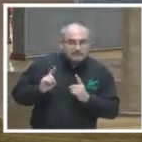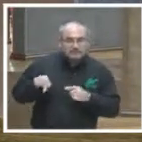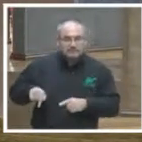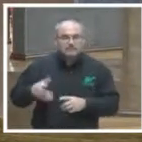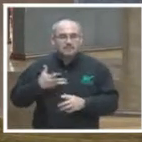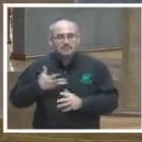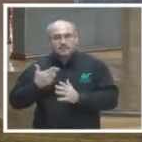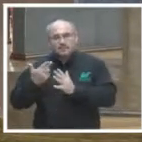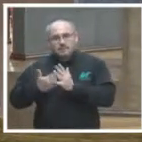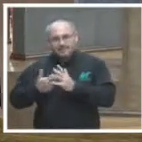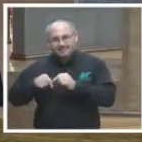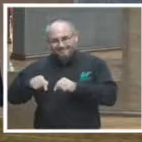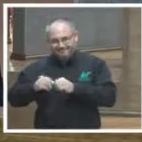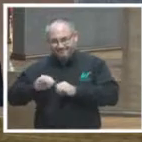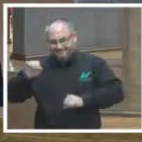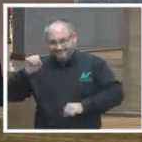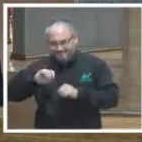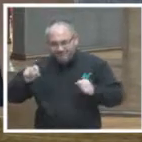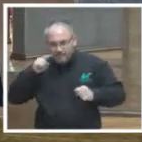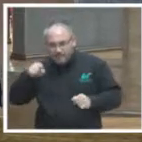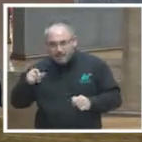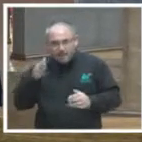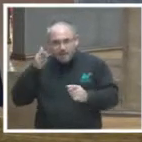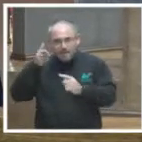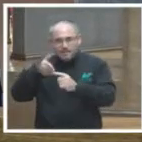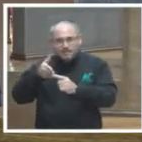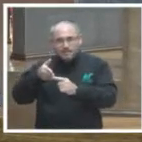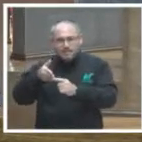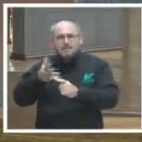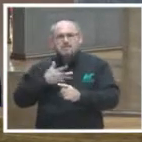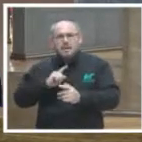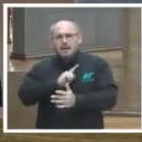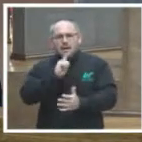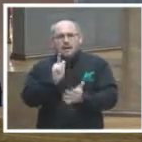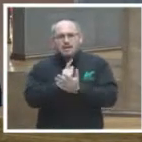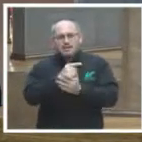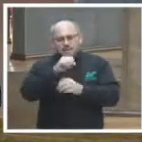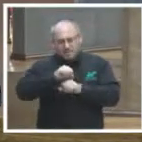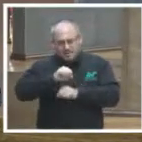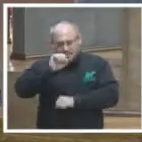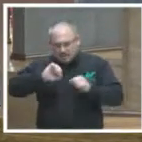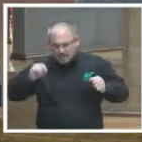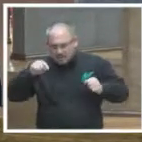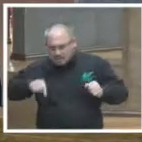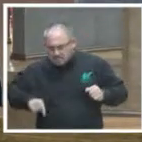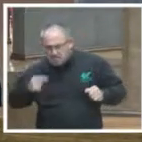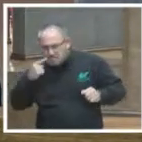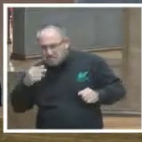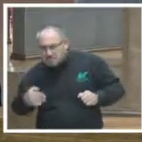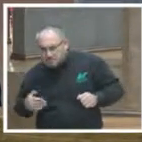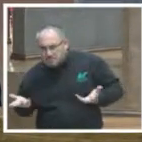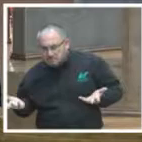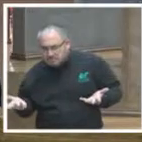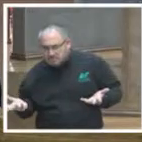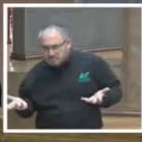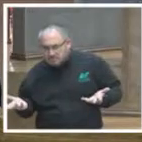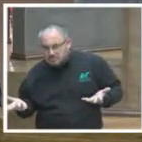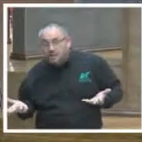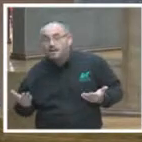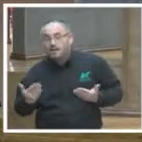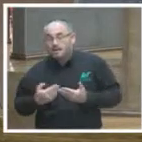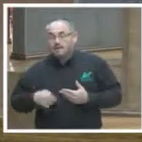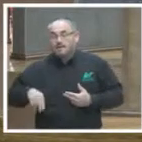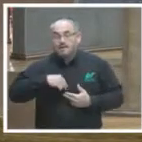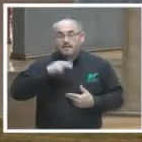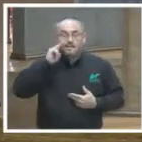esta herramienta y utilizarla con estos objetivos y tener leyes de transparencia muy bien calificadas lo que vemos es